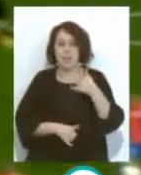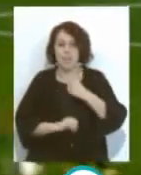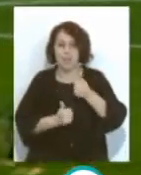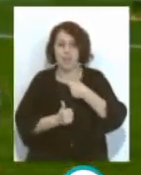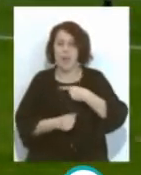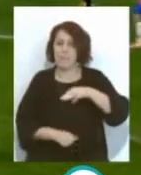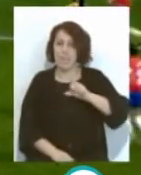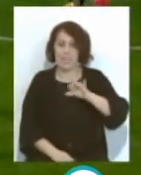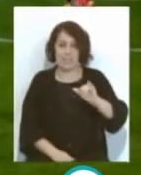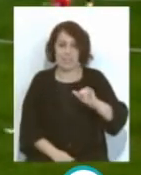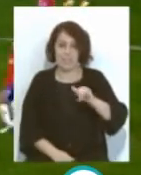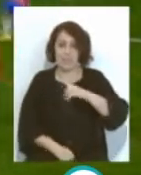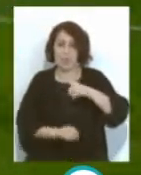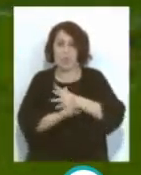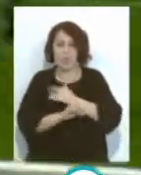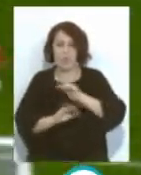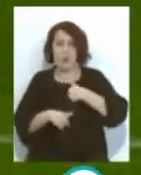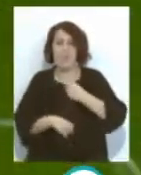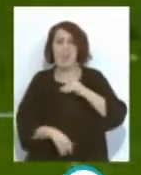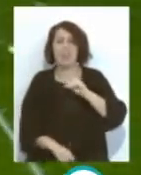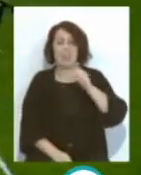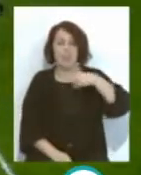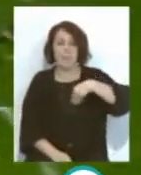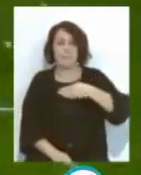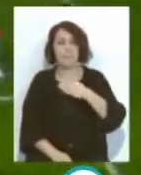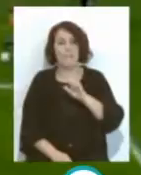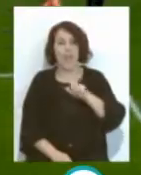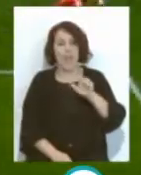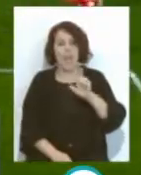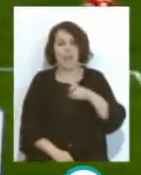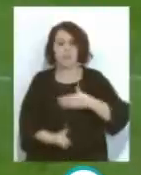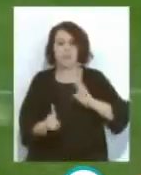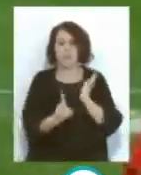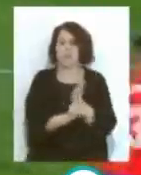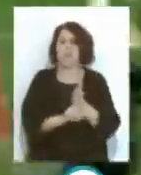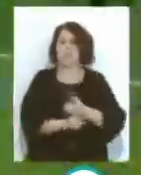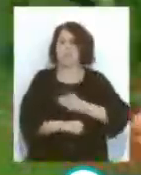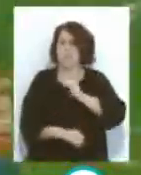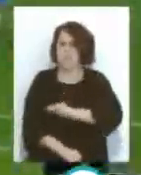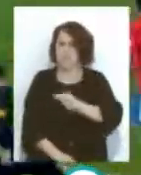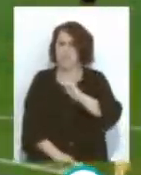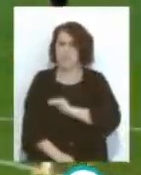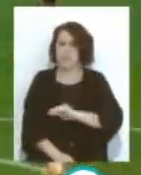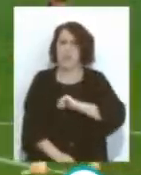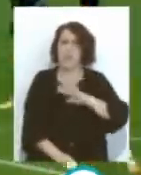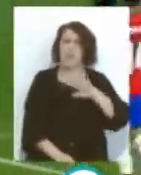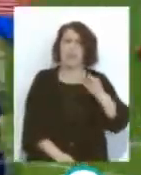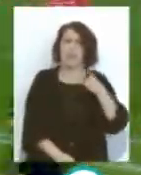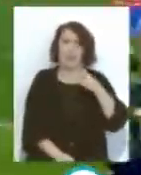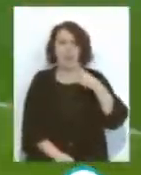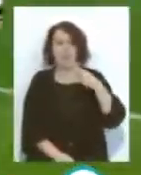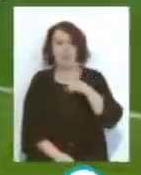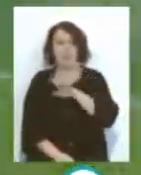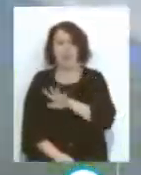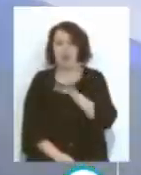empieza con Messi Vuelve la jugada Creo que Dembélé También con la entrada Le dio mucho poder ofensivo Y ese 5 a 3 O ese 3 a 5 Con